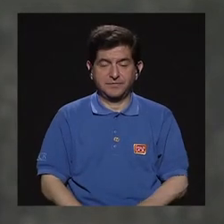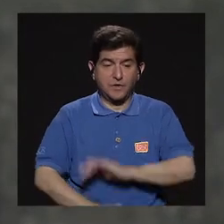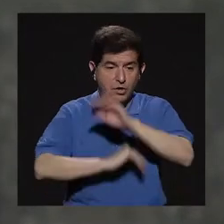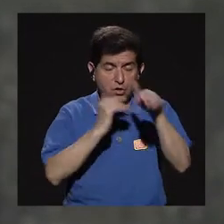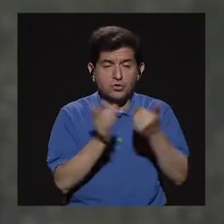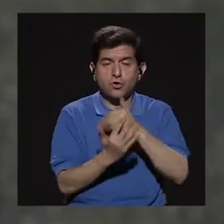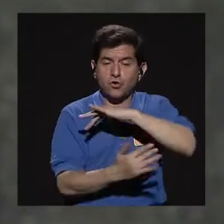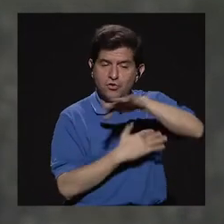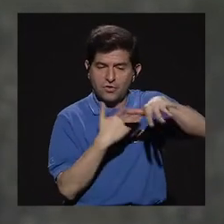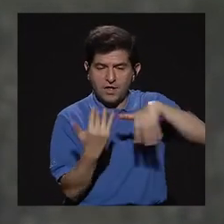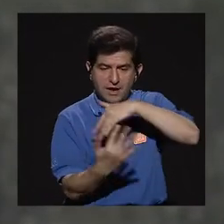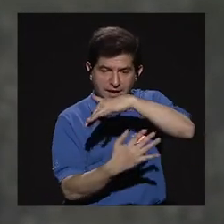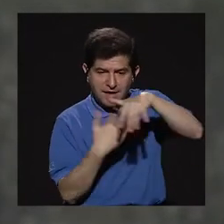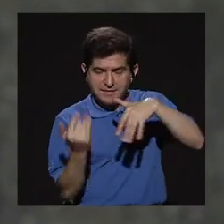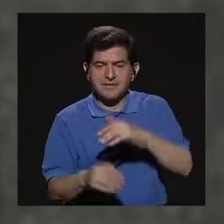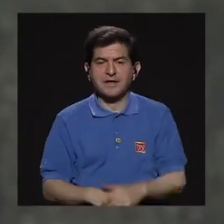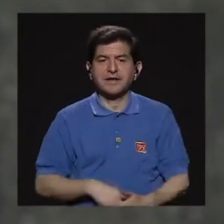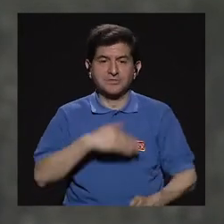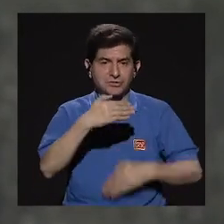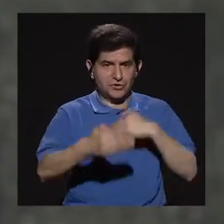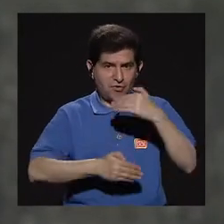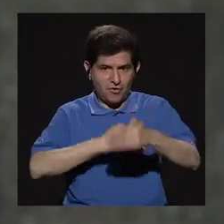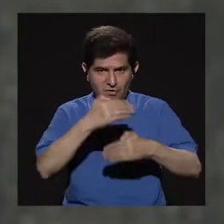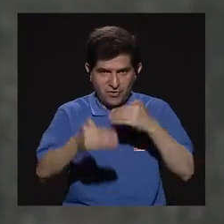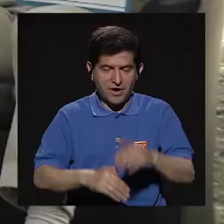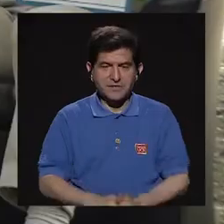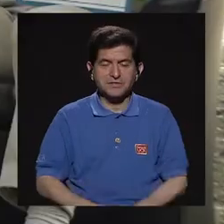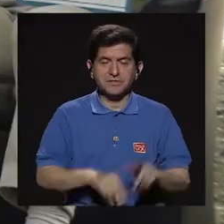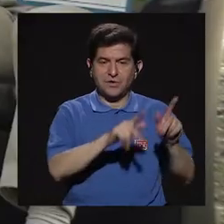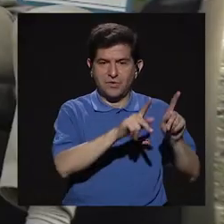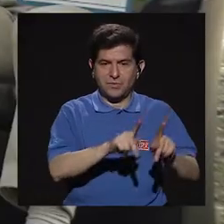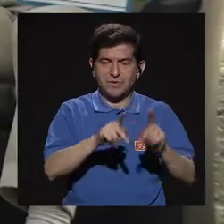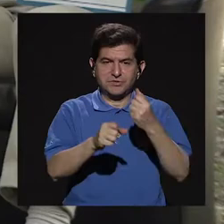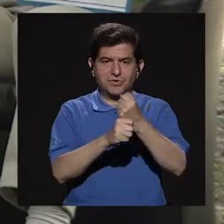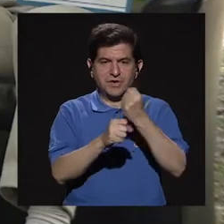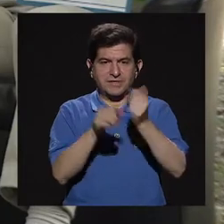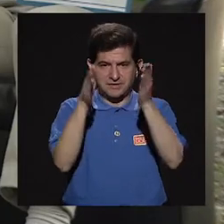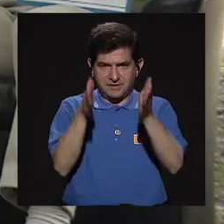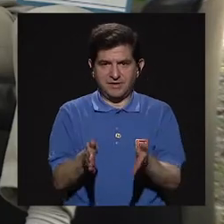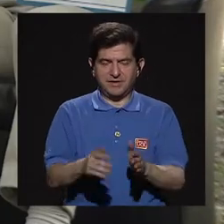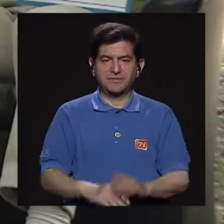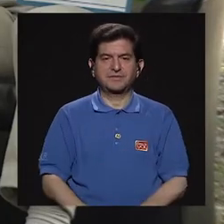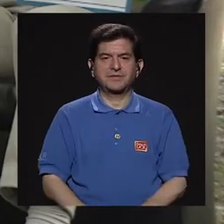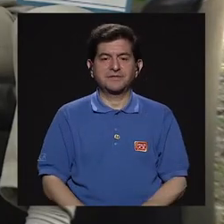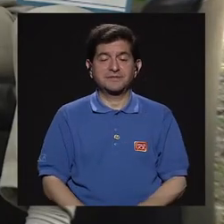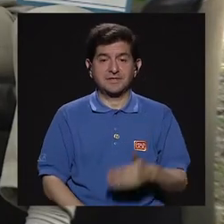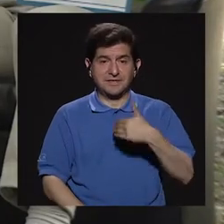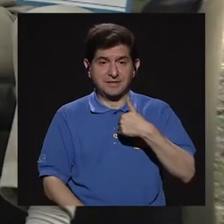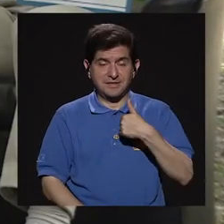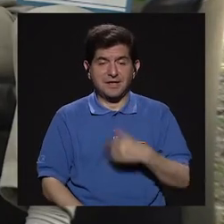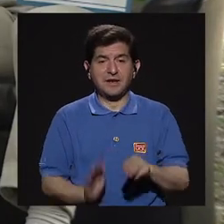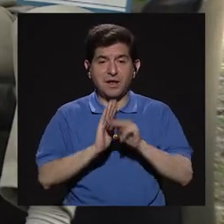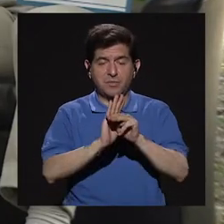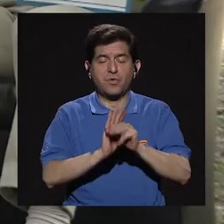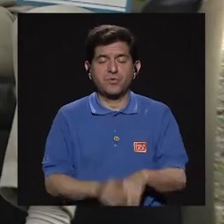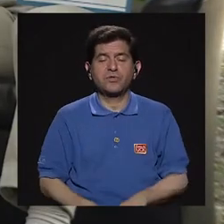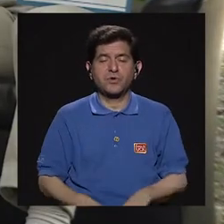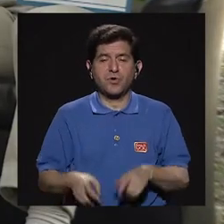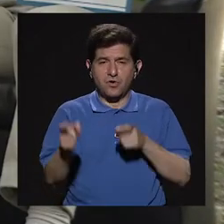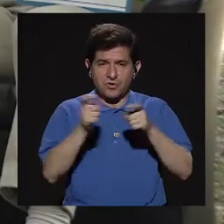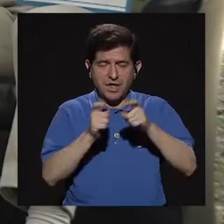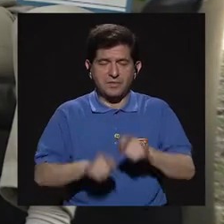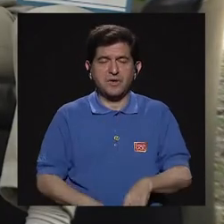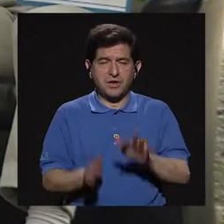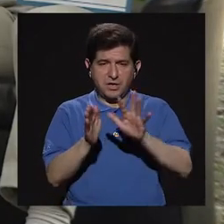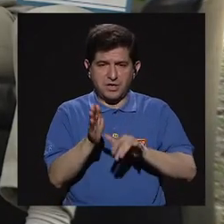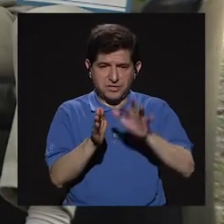Toda la interacción y toda la parte que es de gestión del personal, exactamente. Tenemos el módulo de administración contable,